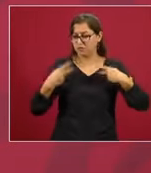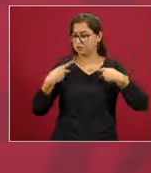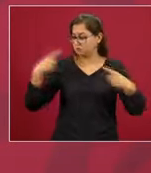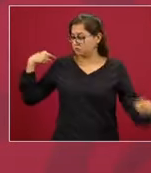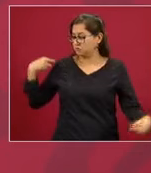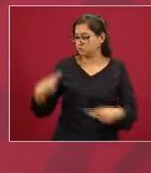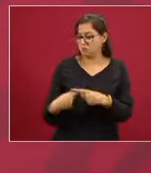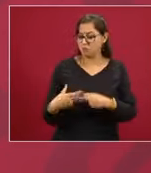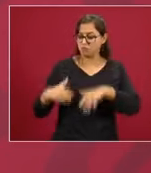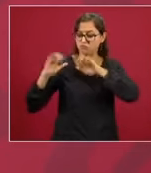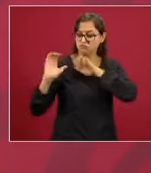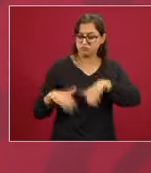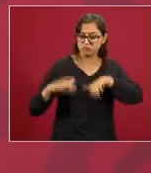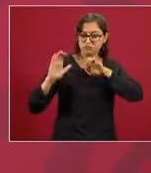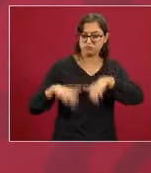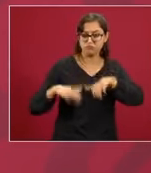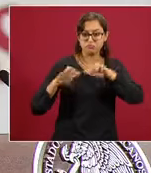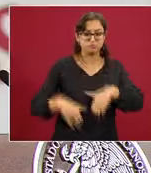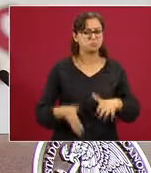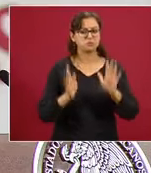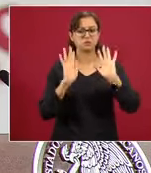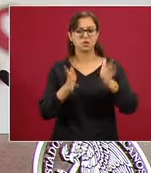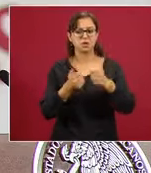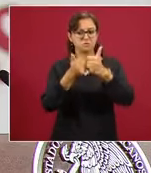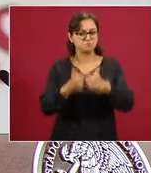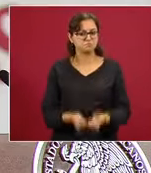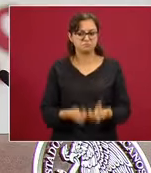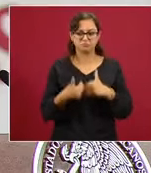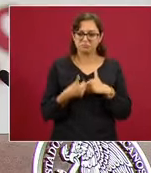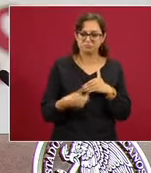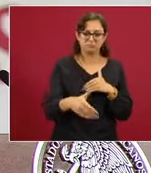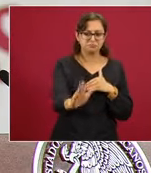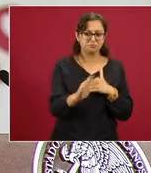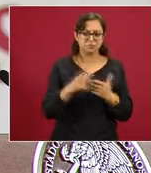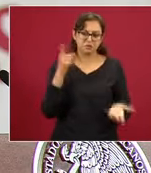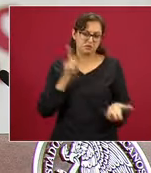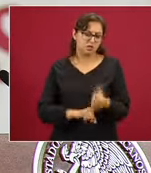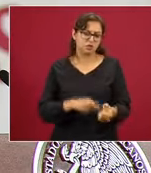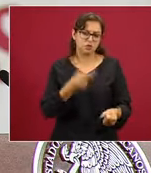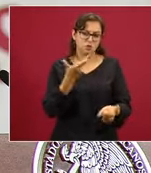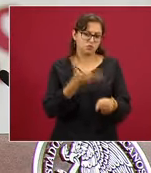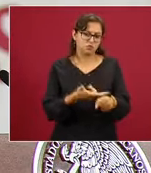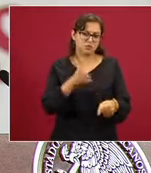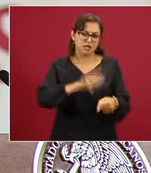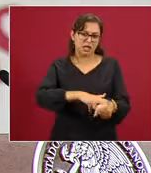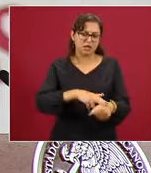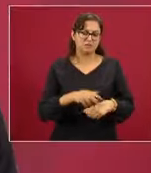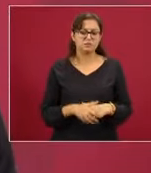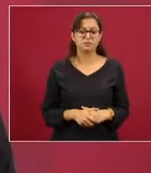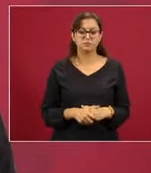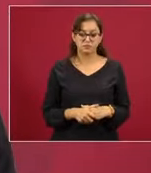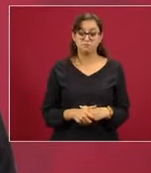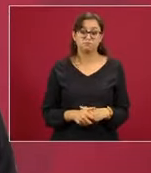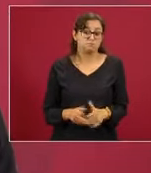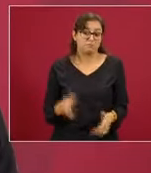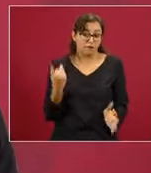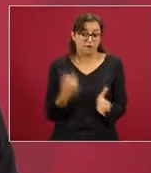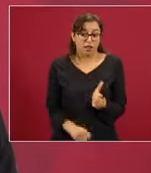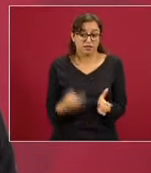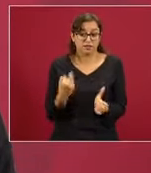trabajando en las instituciones de salud, porque nos hacen falta,